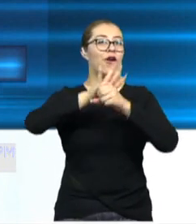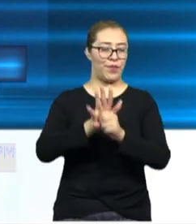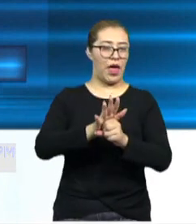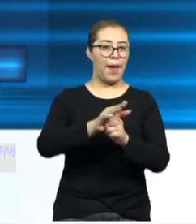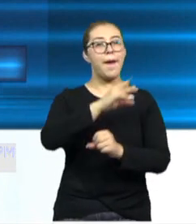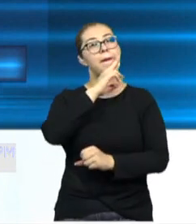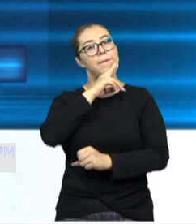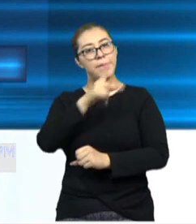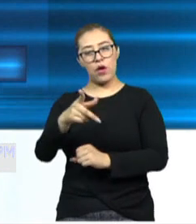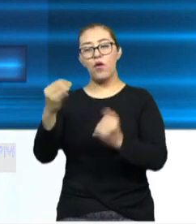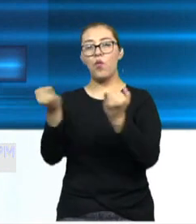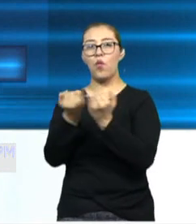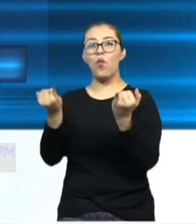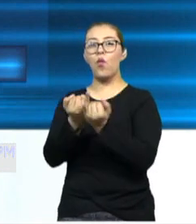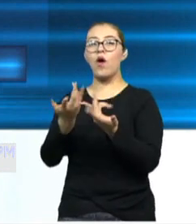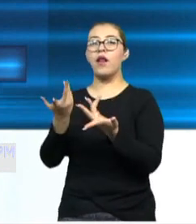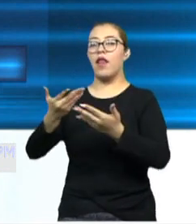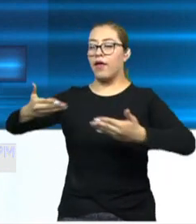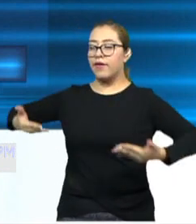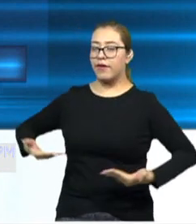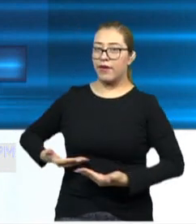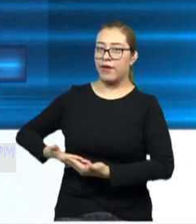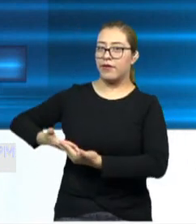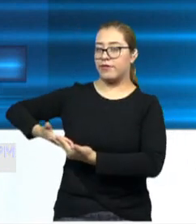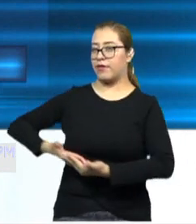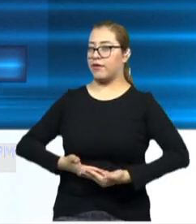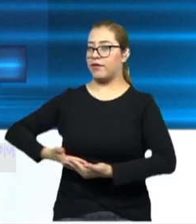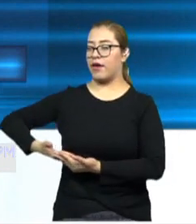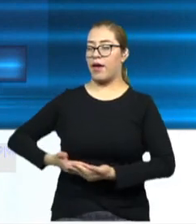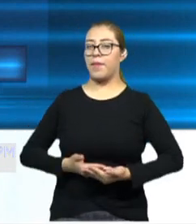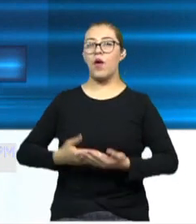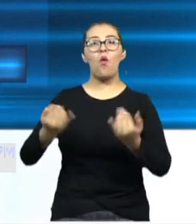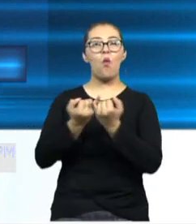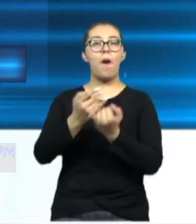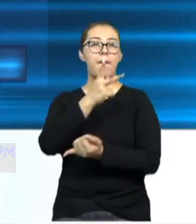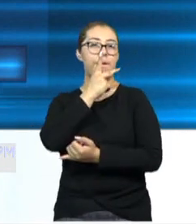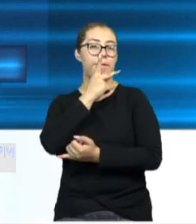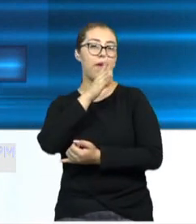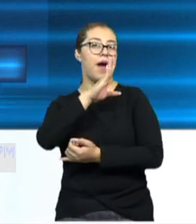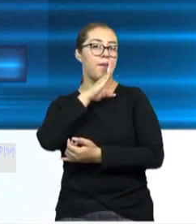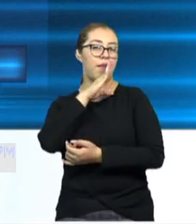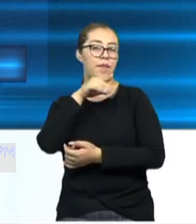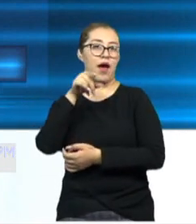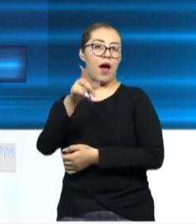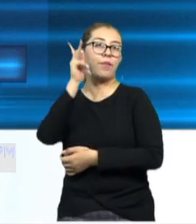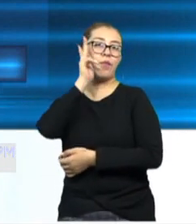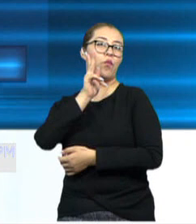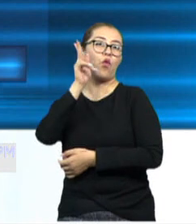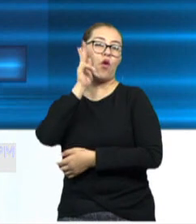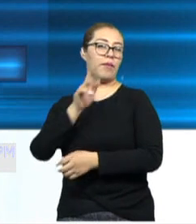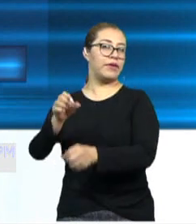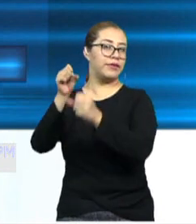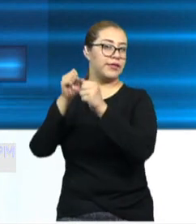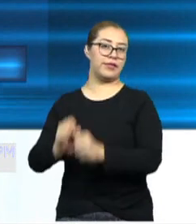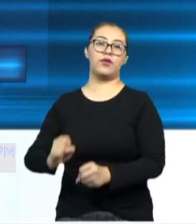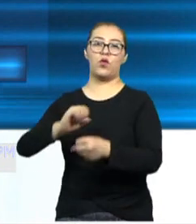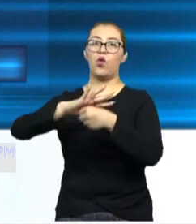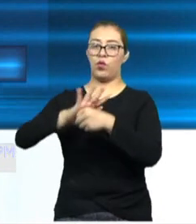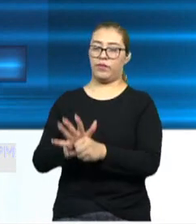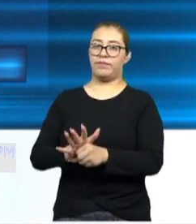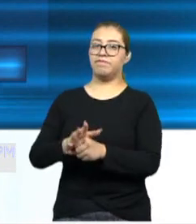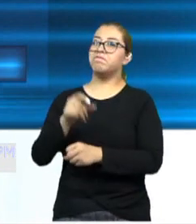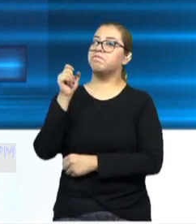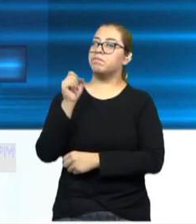adicionales tanto a los recién nacidos como a los padres de los menores. Y así como